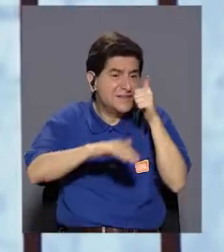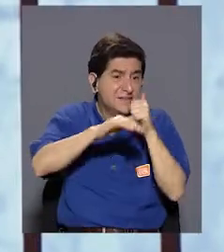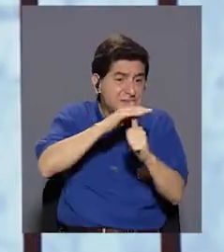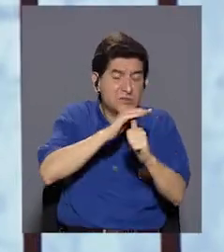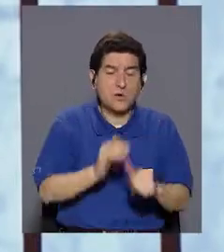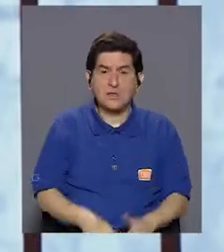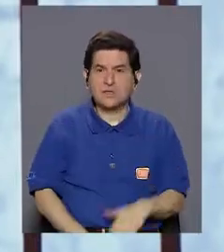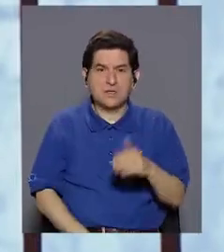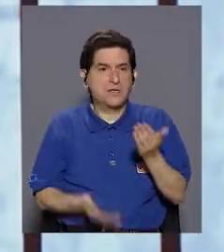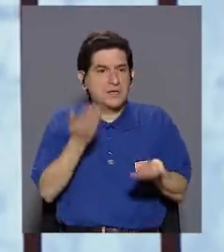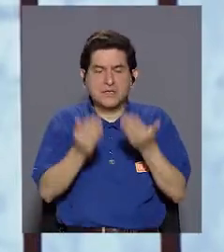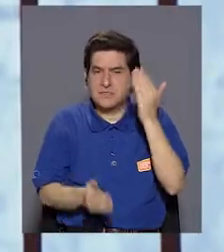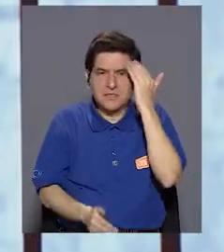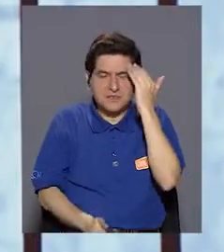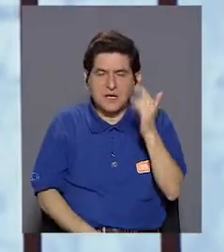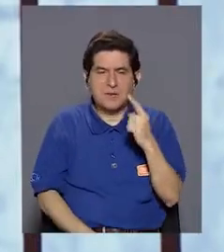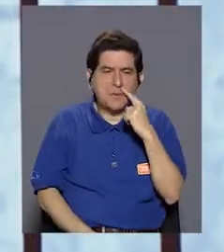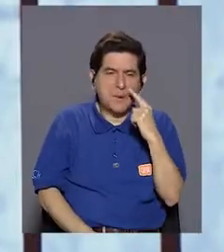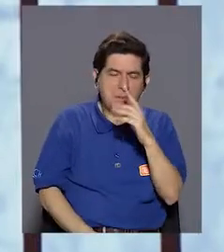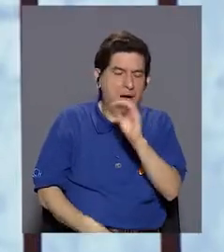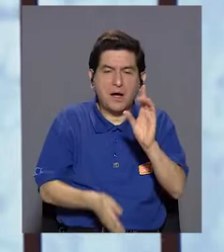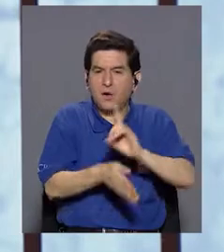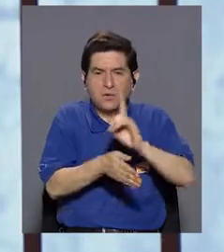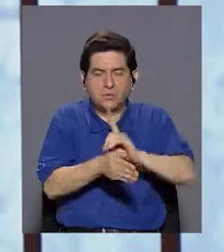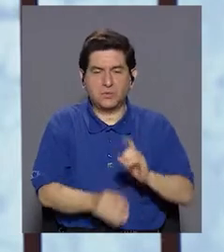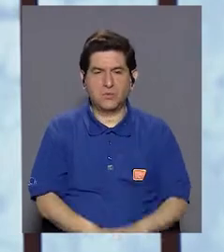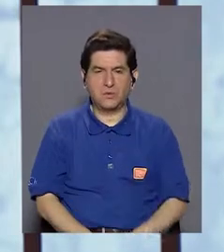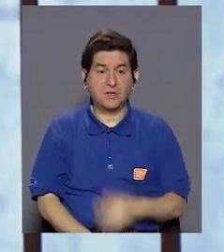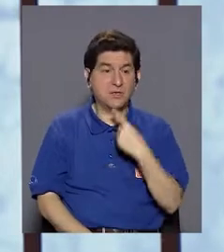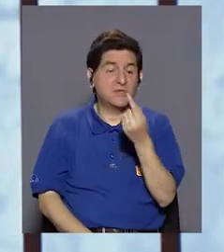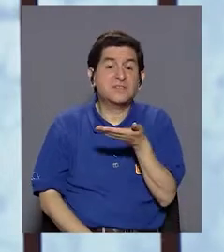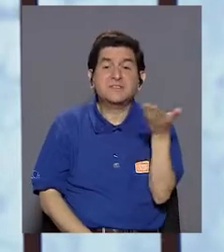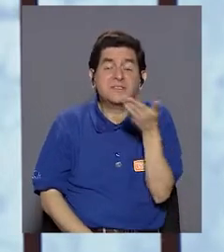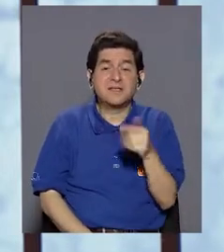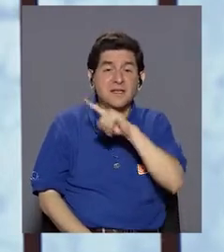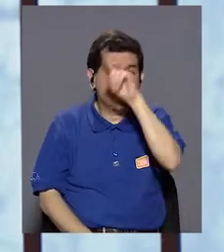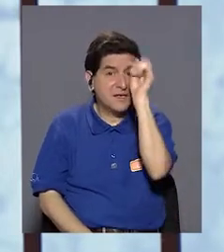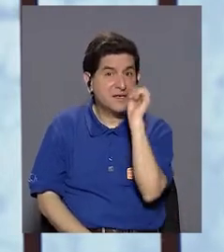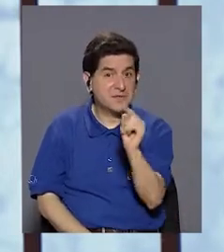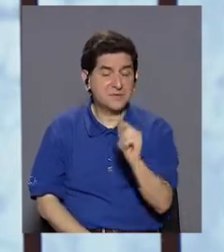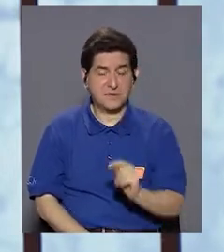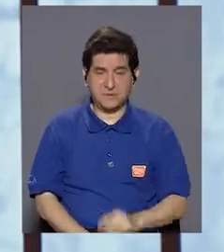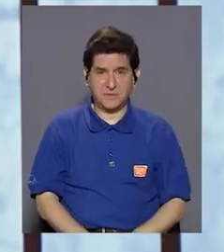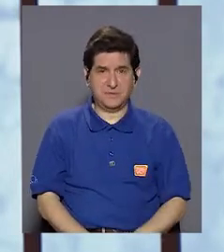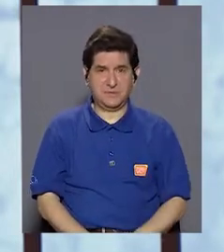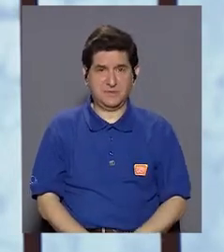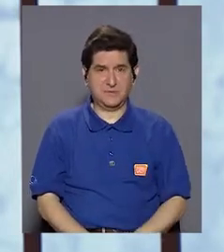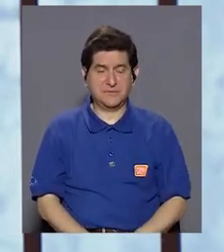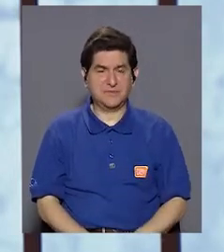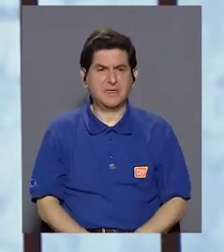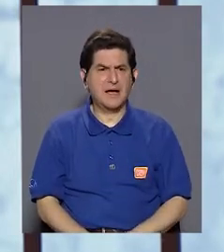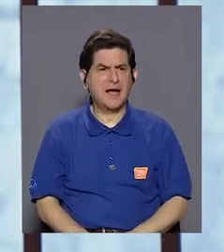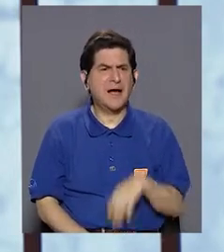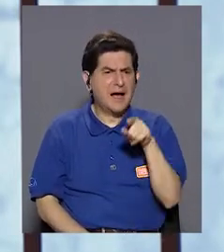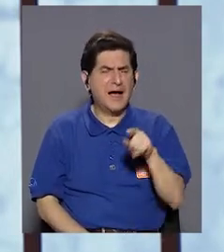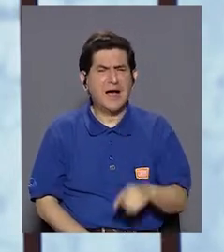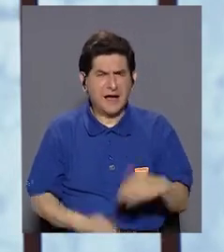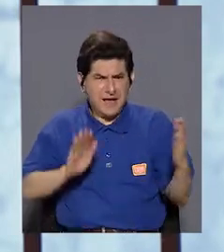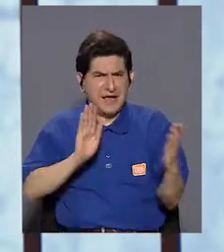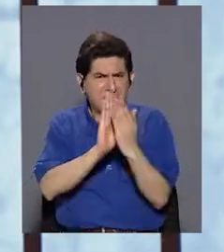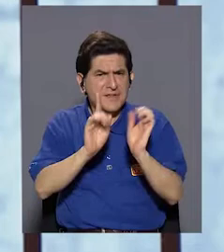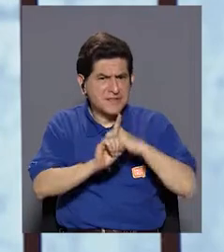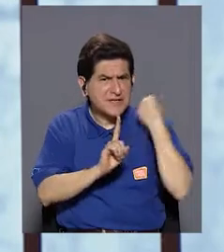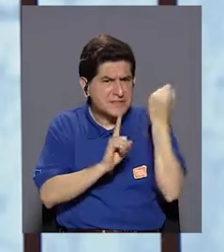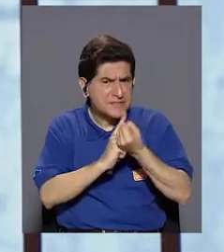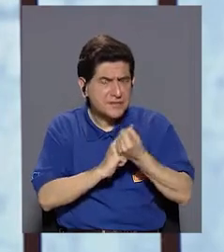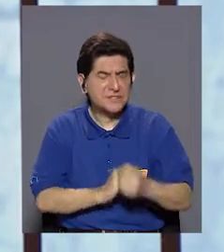al papá, a los médicos, a todo el mundo. Entonces, ¿qué es lo que les decimos? Cuando nos preguntan o nos dicen, ¿verdad?, que alguien ha estado expuesto,